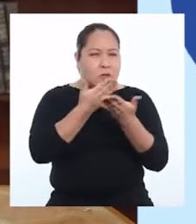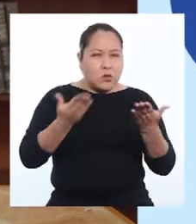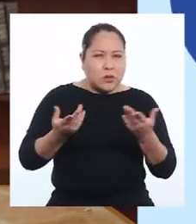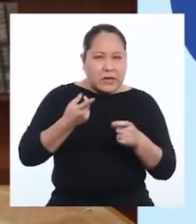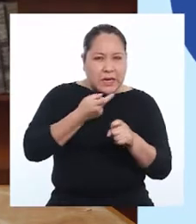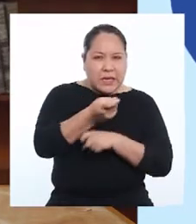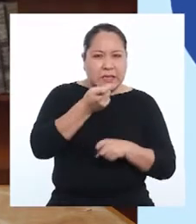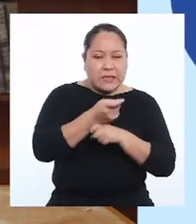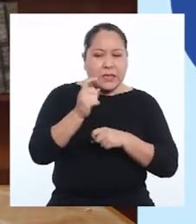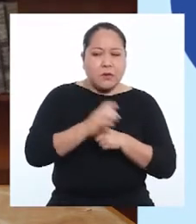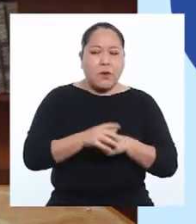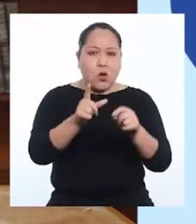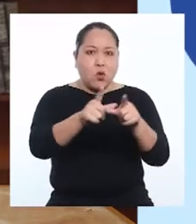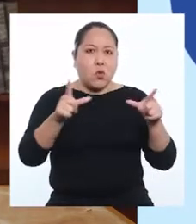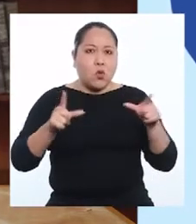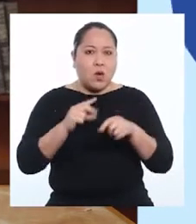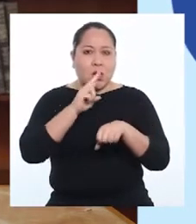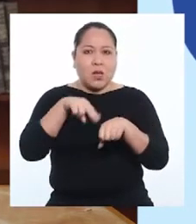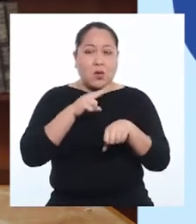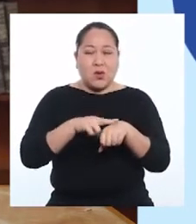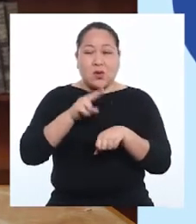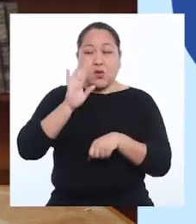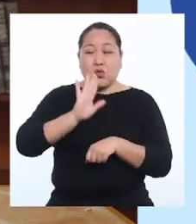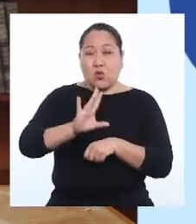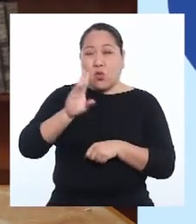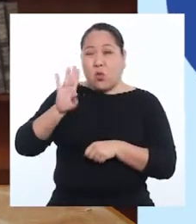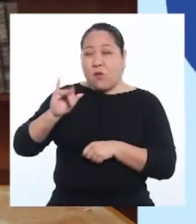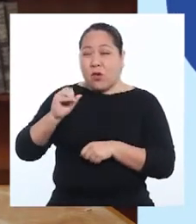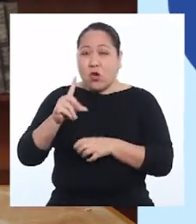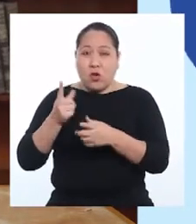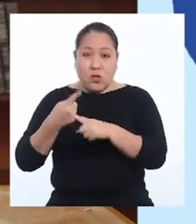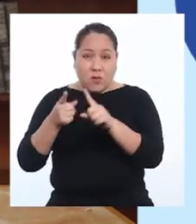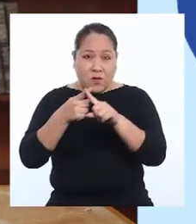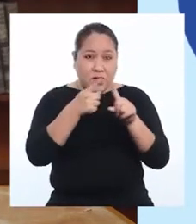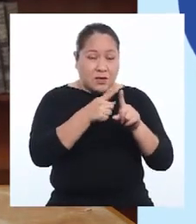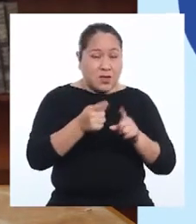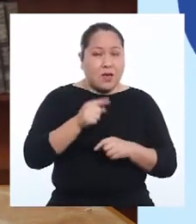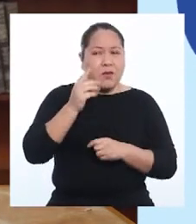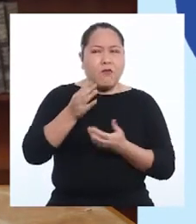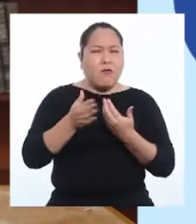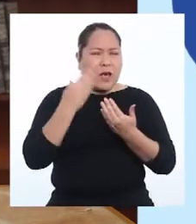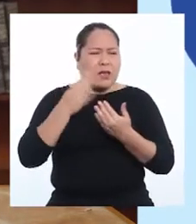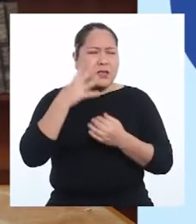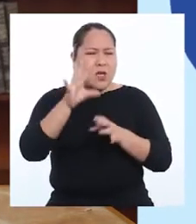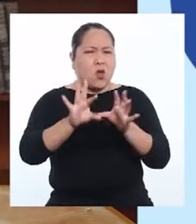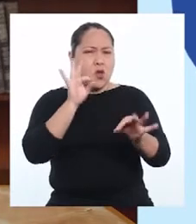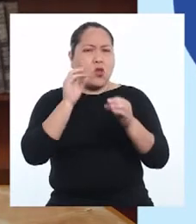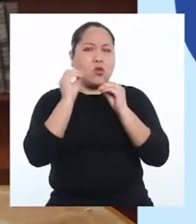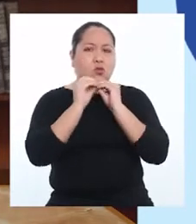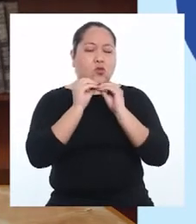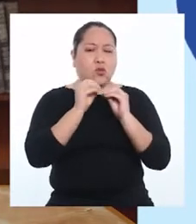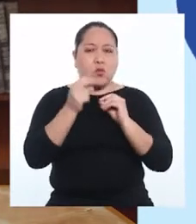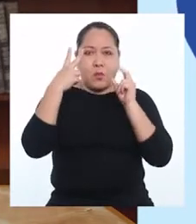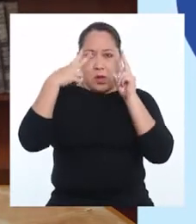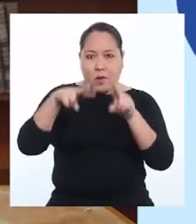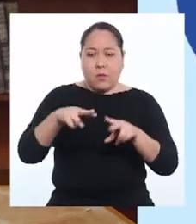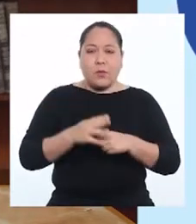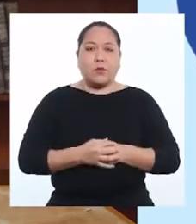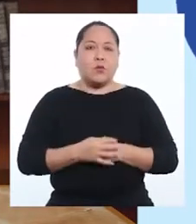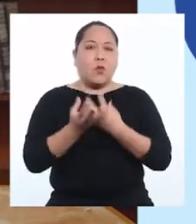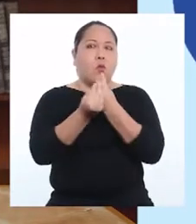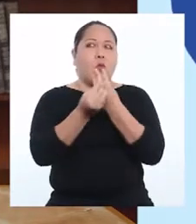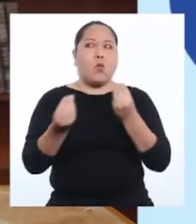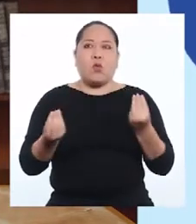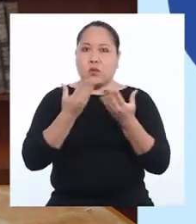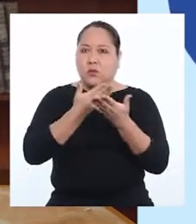que afectan los espacios naturales y su biodiversidad, será más fácil encontrar las soluciones. Veamos,